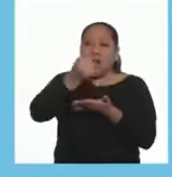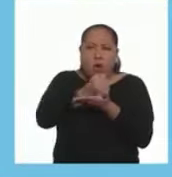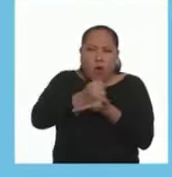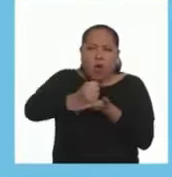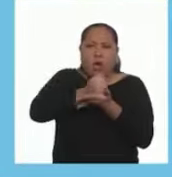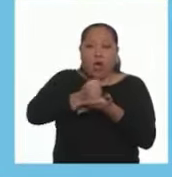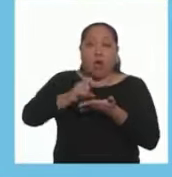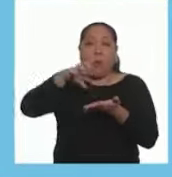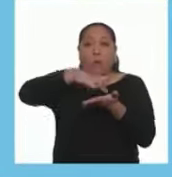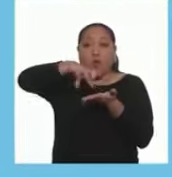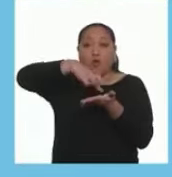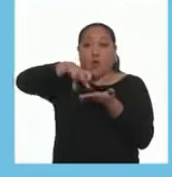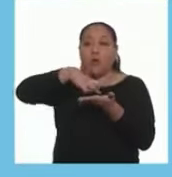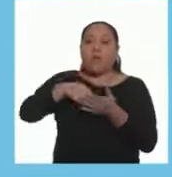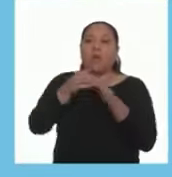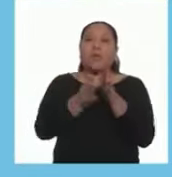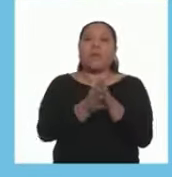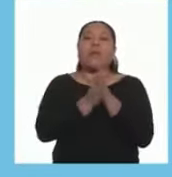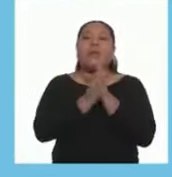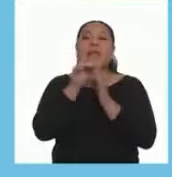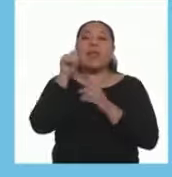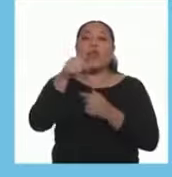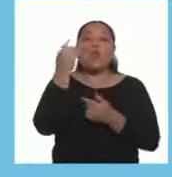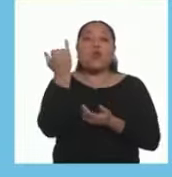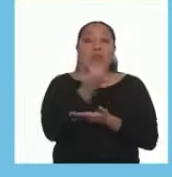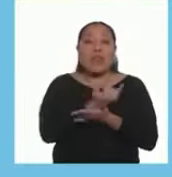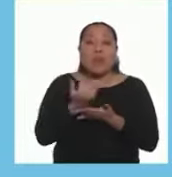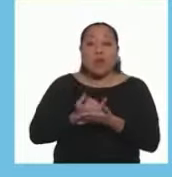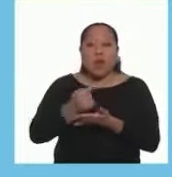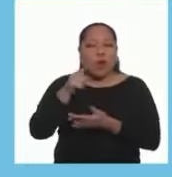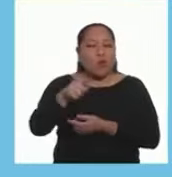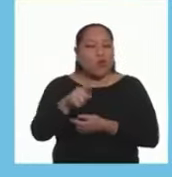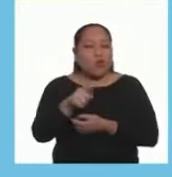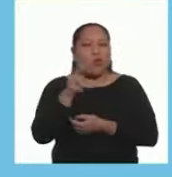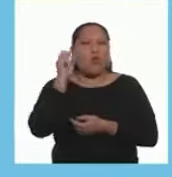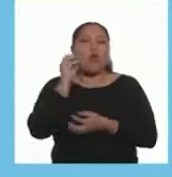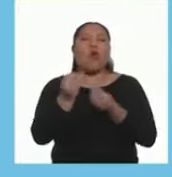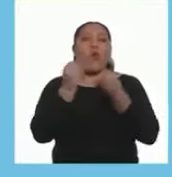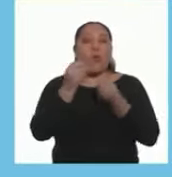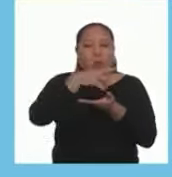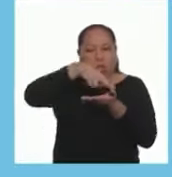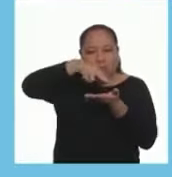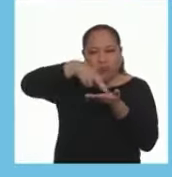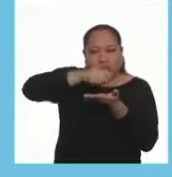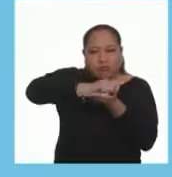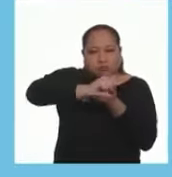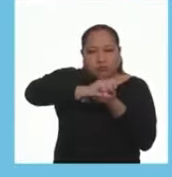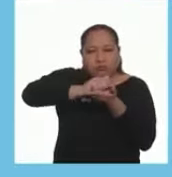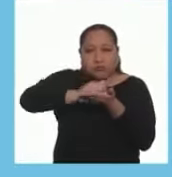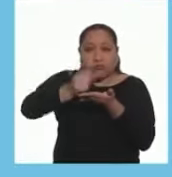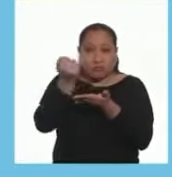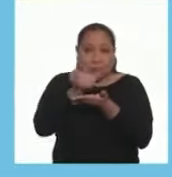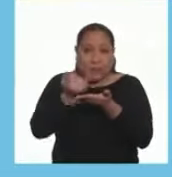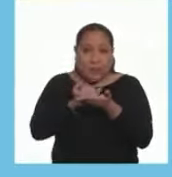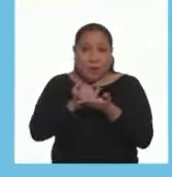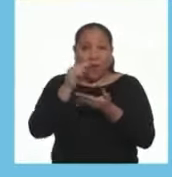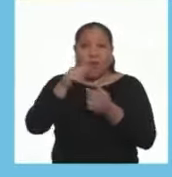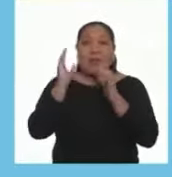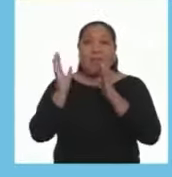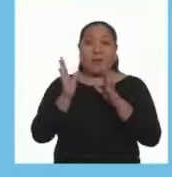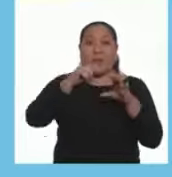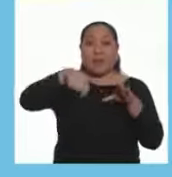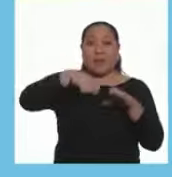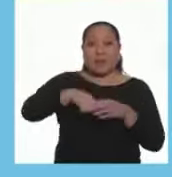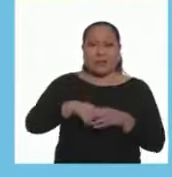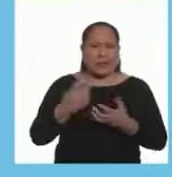lápices de colores Crayolas o plumones Y pídanle que dibuje según sus posibilidades Lo que ha